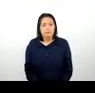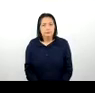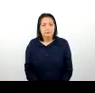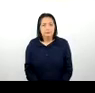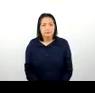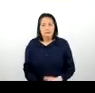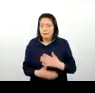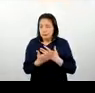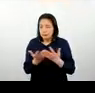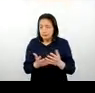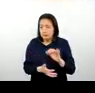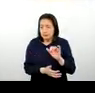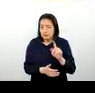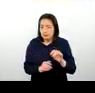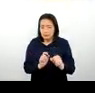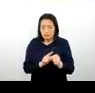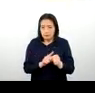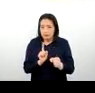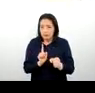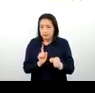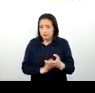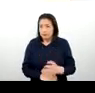Estimada Yanet, por favor no olvide encender su micrófono.